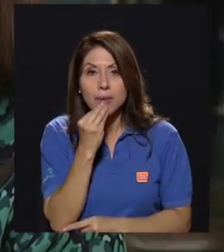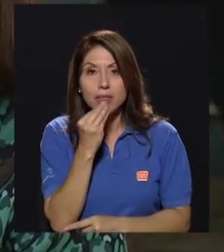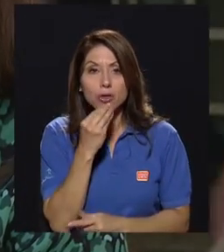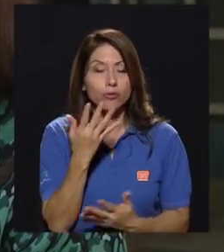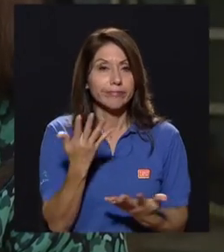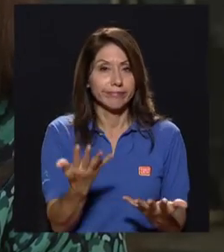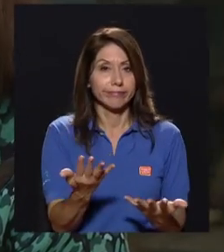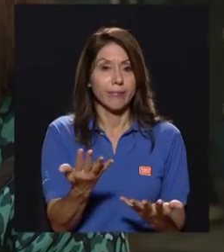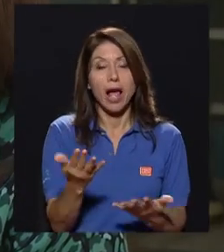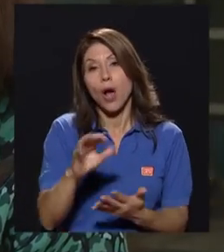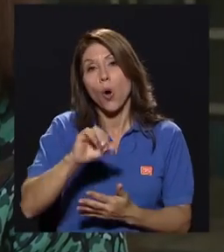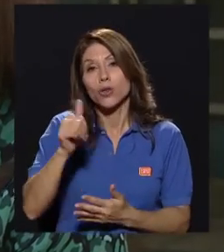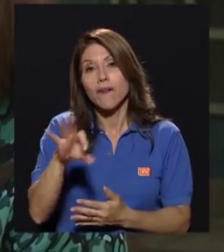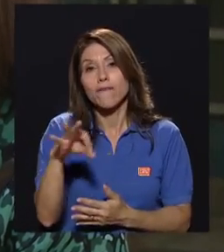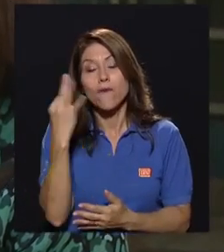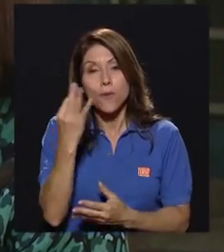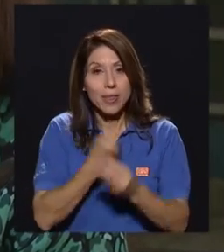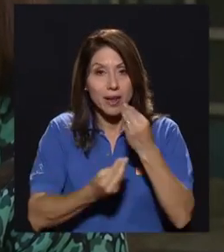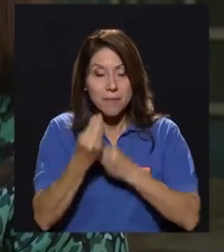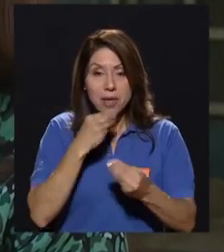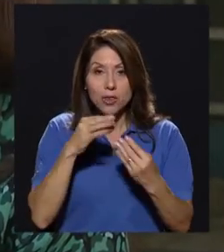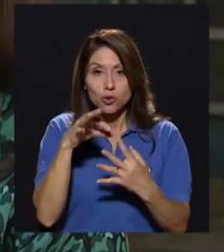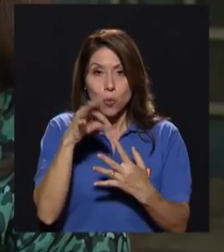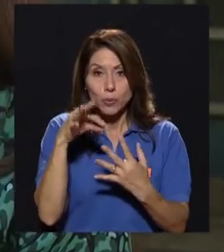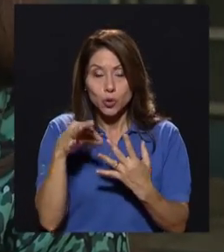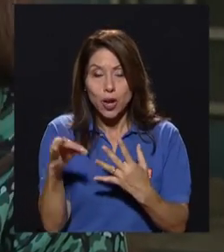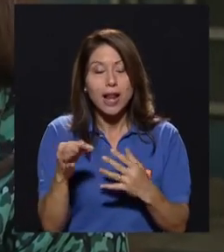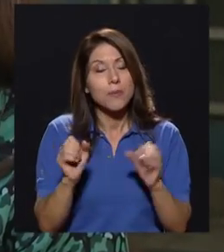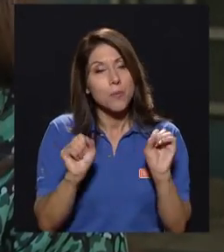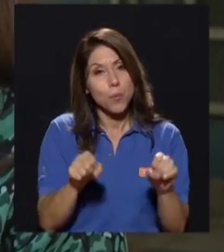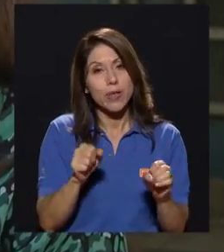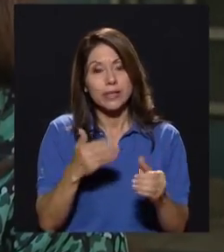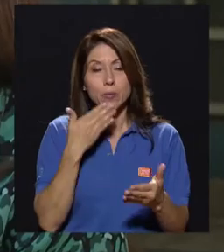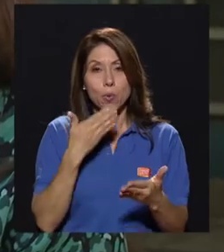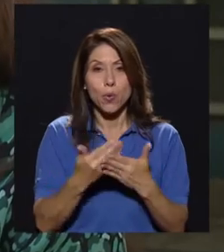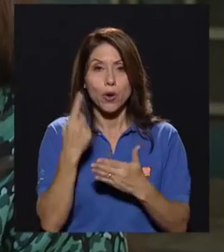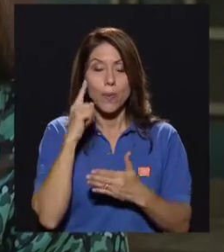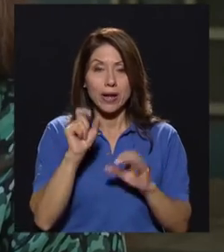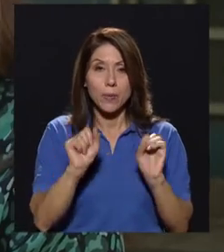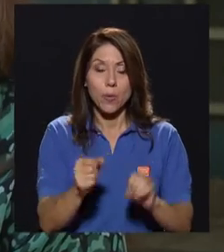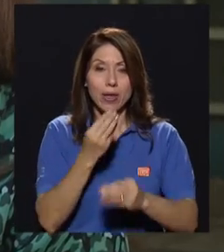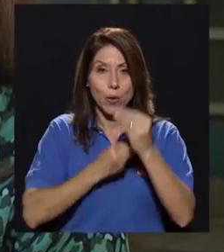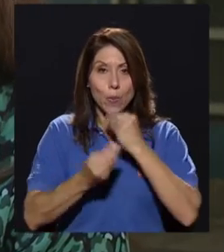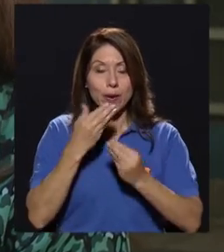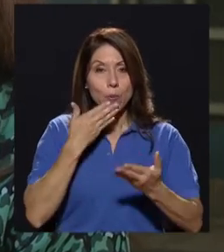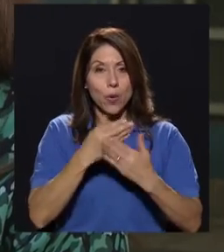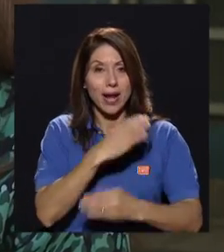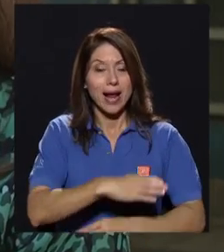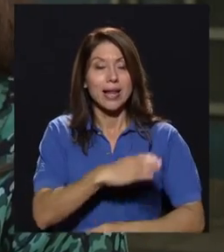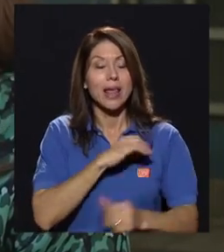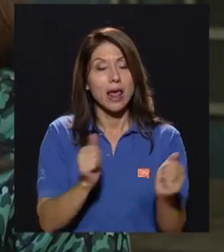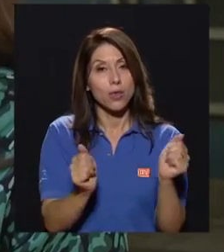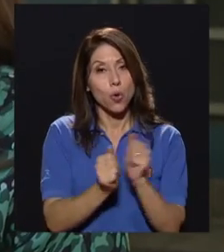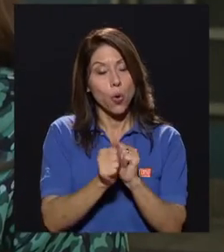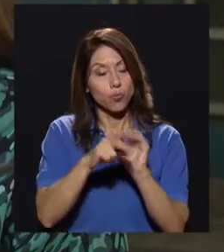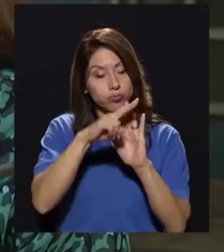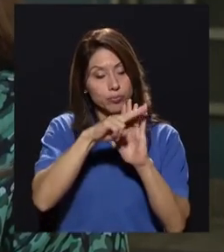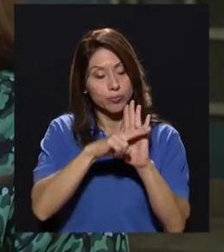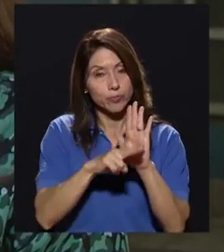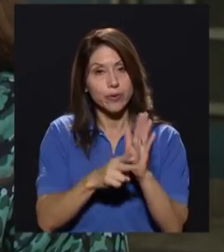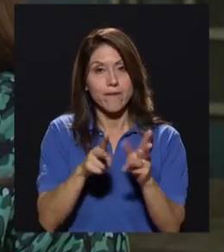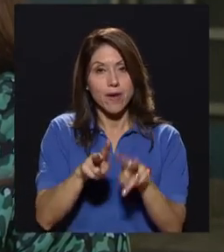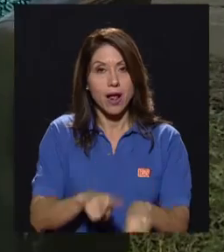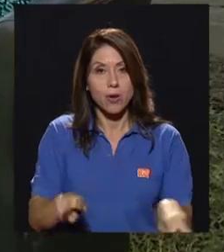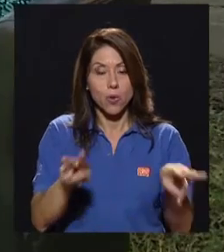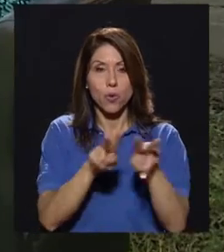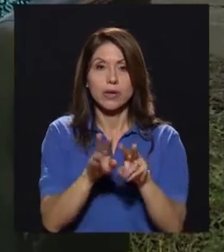de alimentos va a ser una oportunidad para que esa población en ese momento tenga abastecimiento adecuado de alimentos, de buena calidad y con un perfil nutricional interesante.